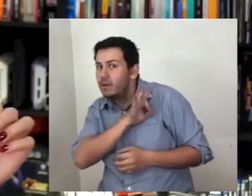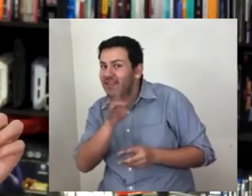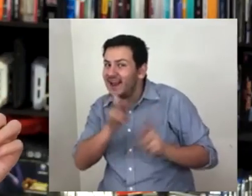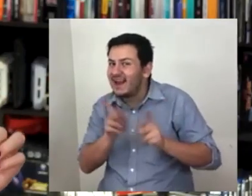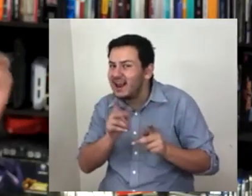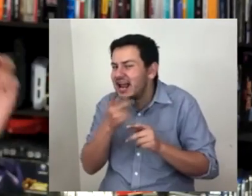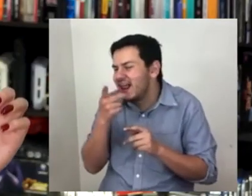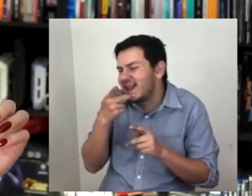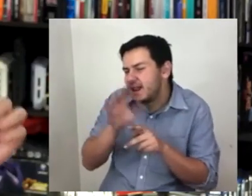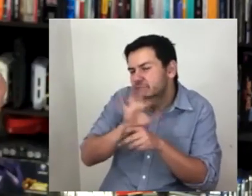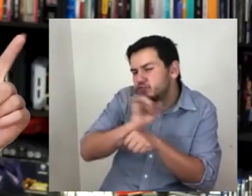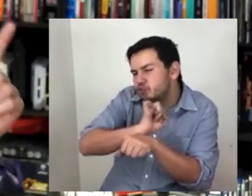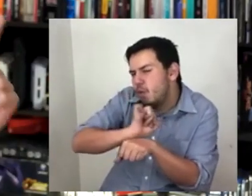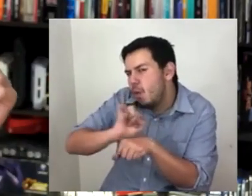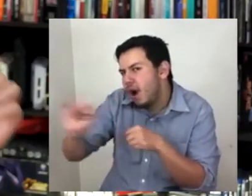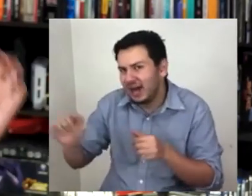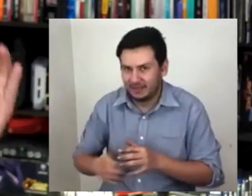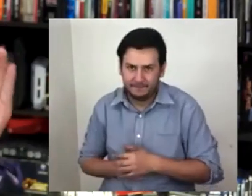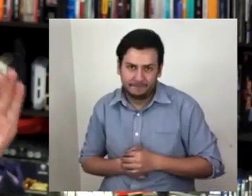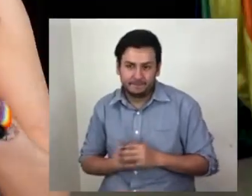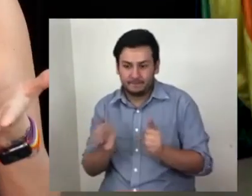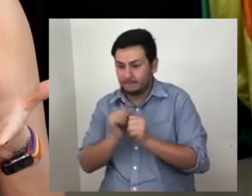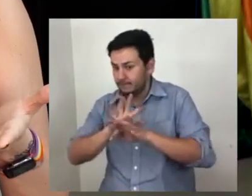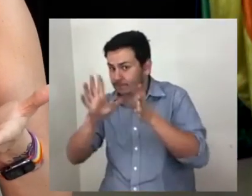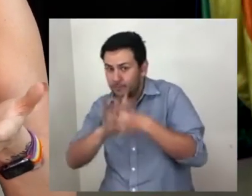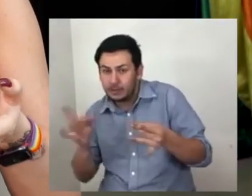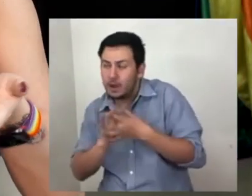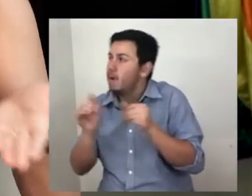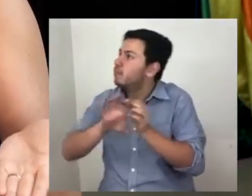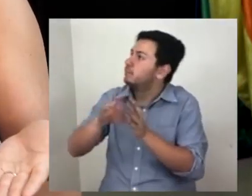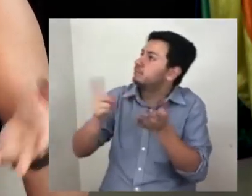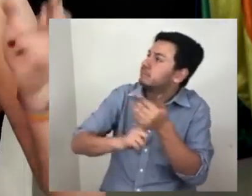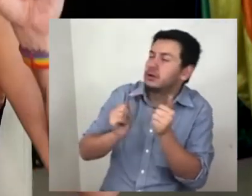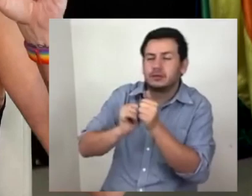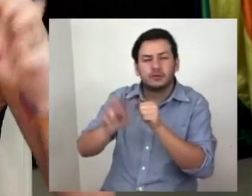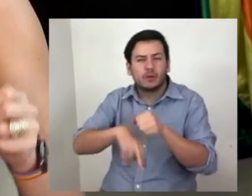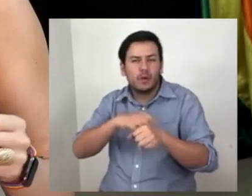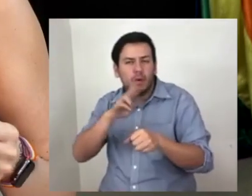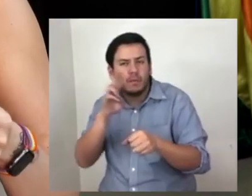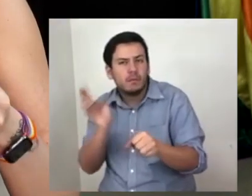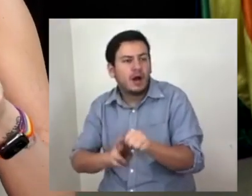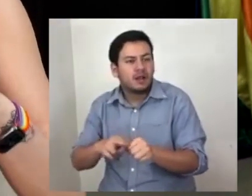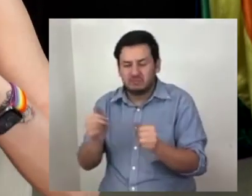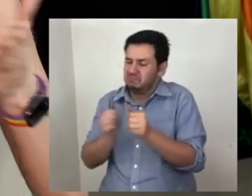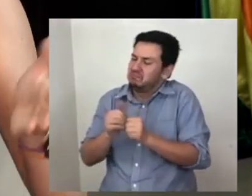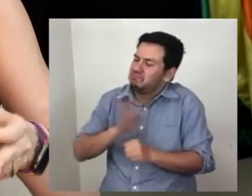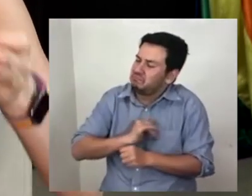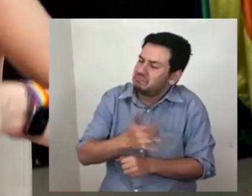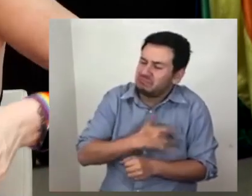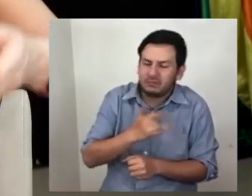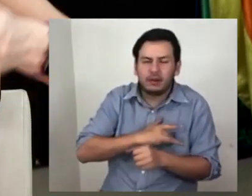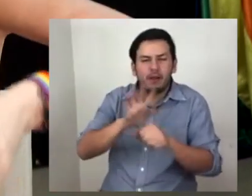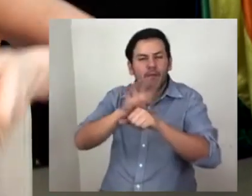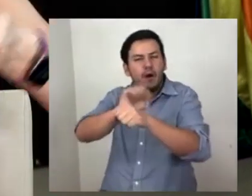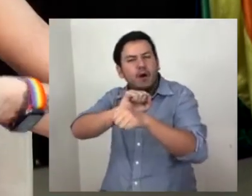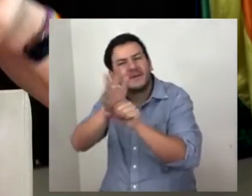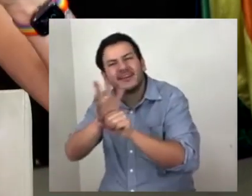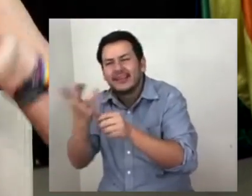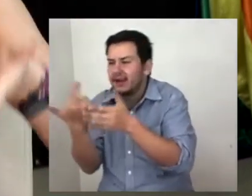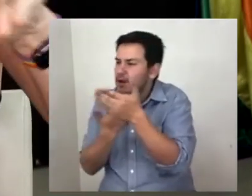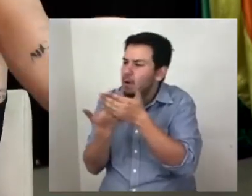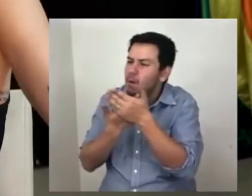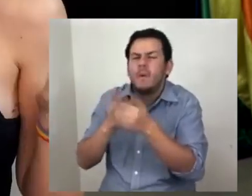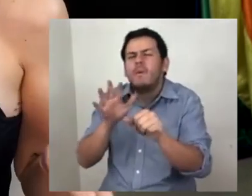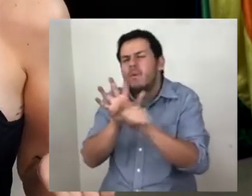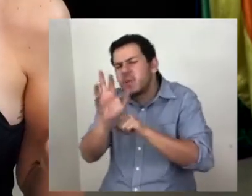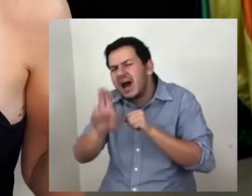No se preocupen, voy a seguir hablando sin parar por un tiempo todavía. Pero miren este cuento de la normalidad. Esas cosas son puros lentes de COVID